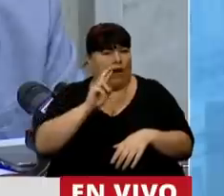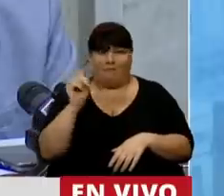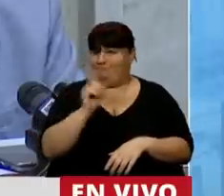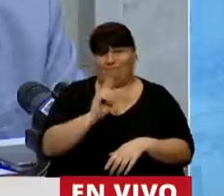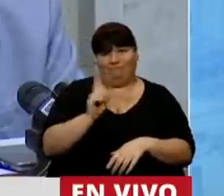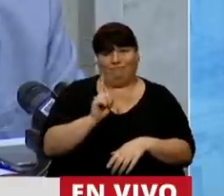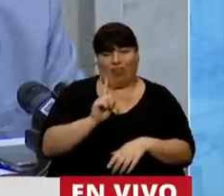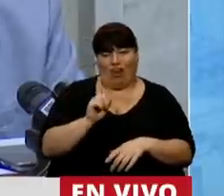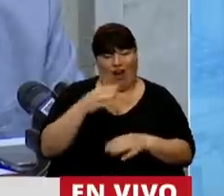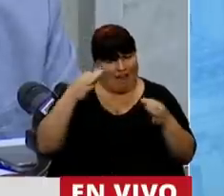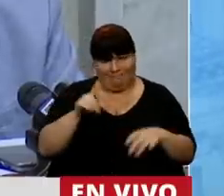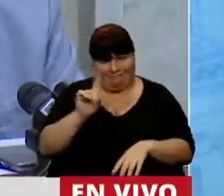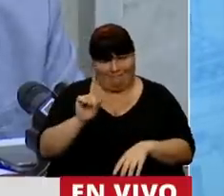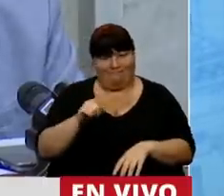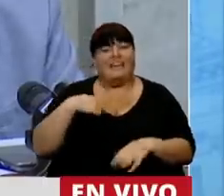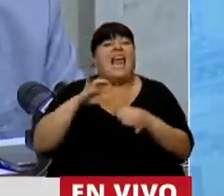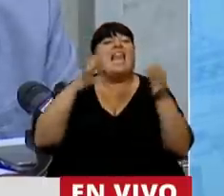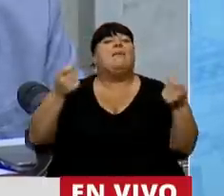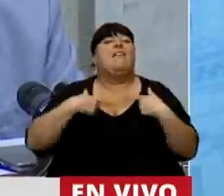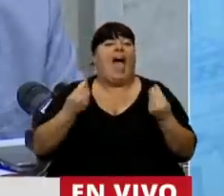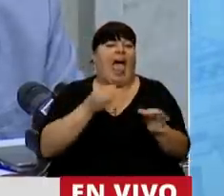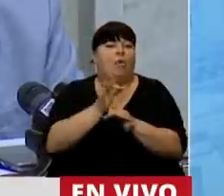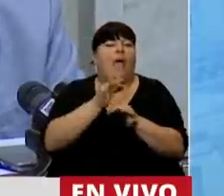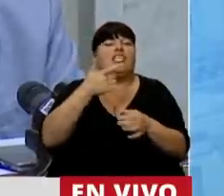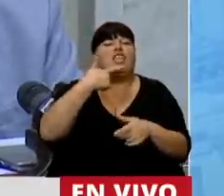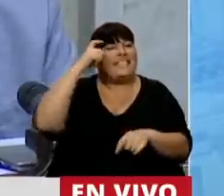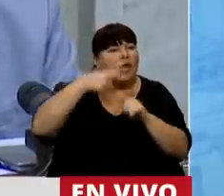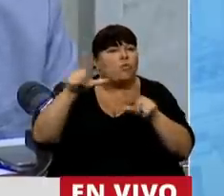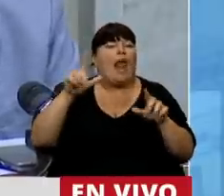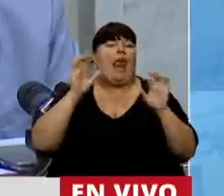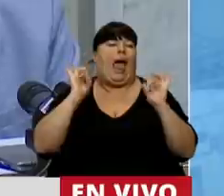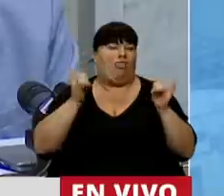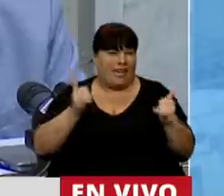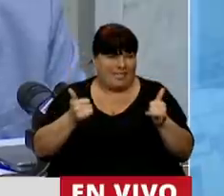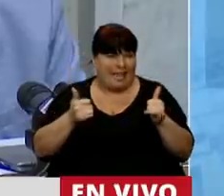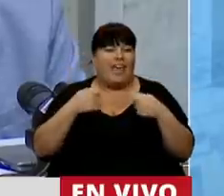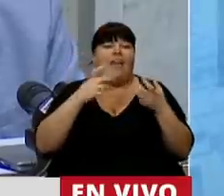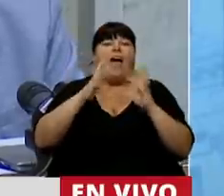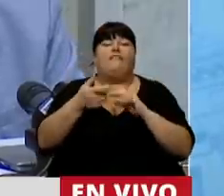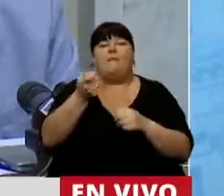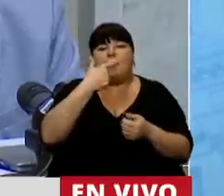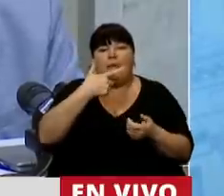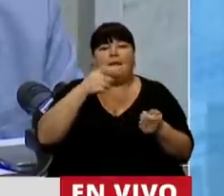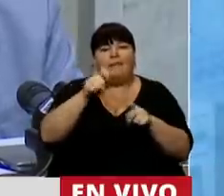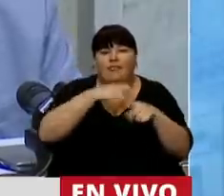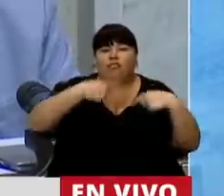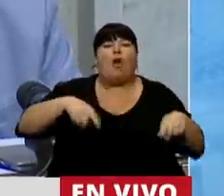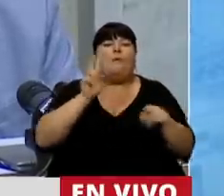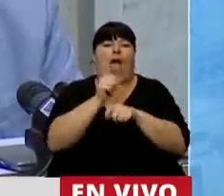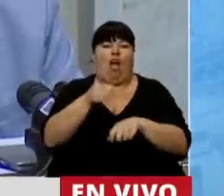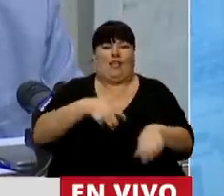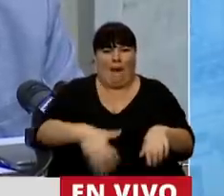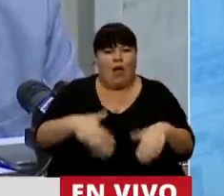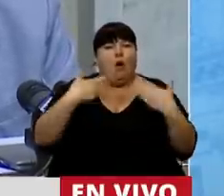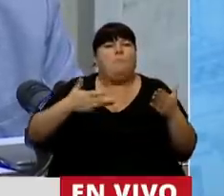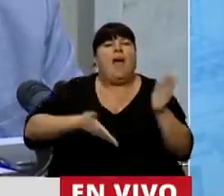No es así, señor Presidente. Lo que nos hace libres es la educación sexual en la adolescencia, el acceso a métodos anticonceptivos, la posibilidad de